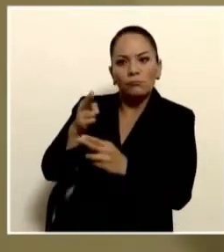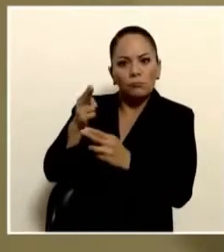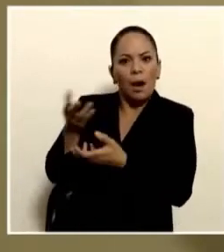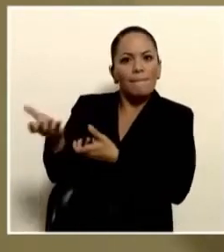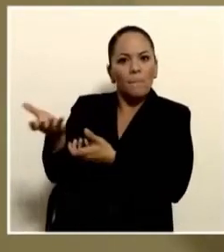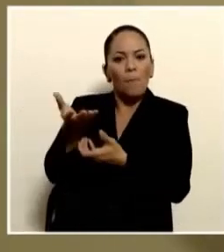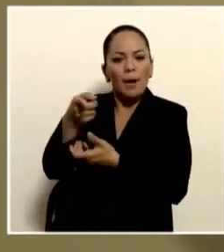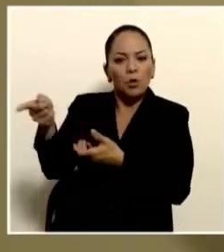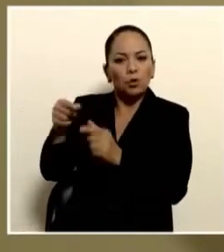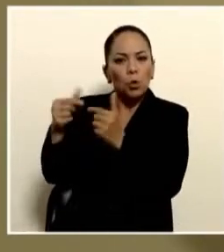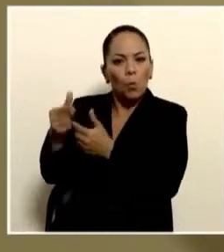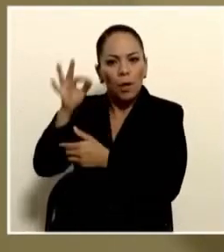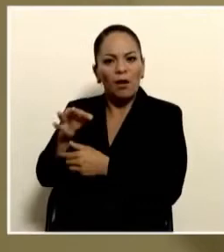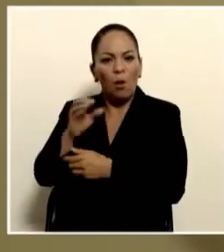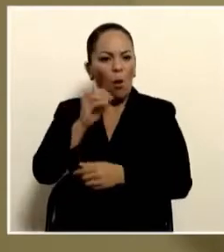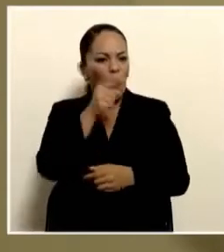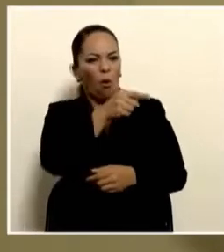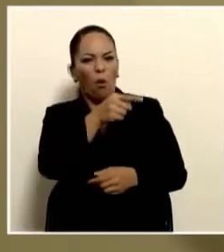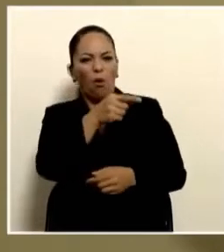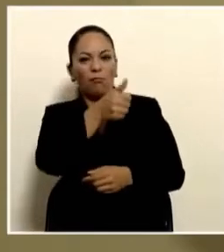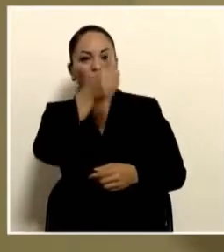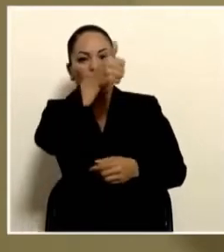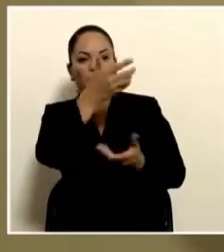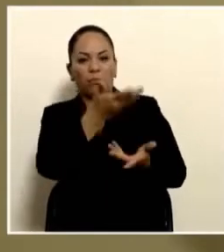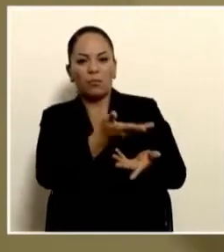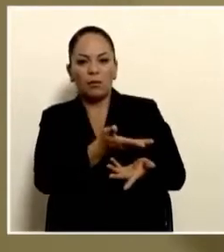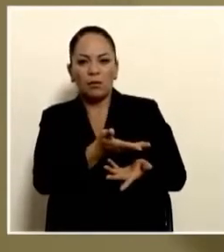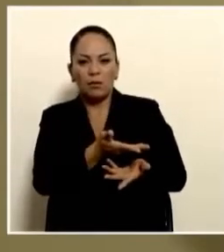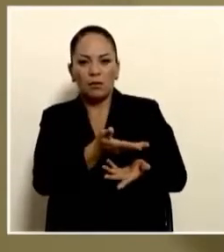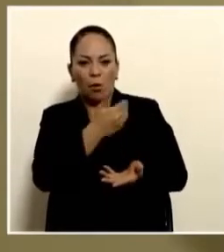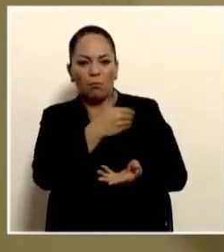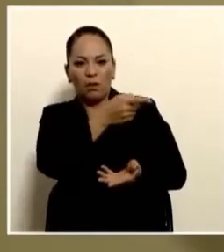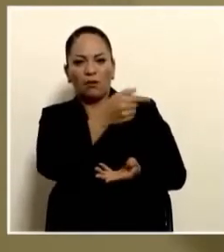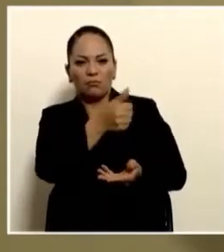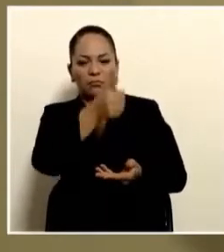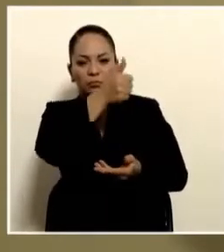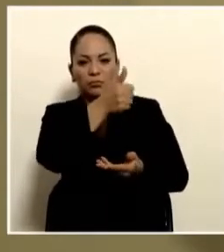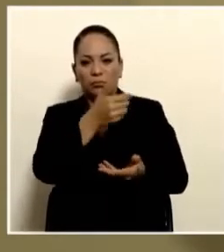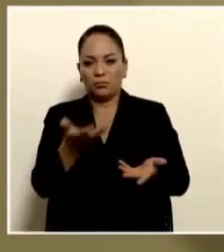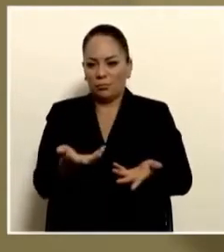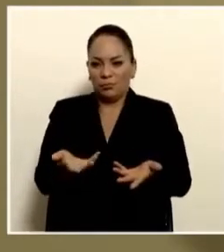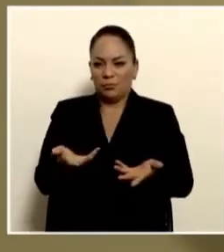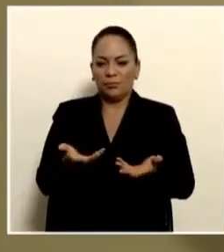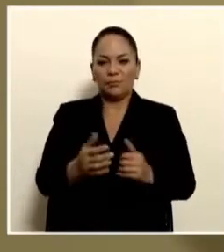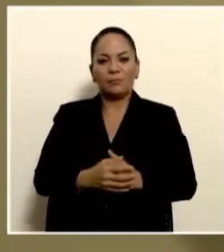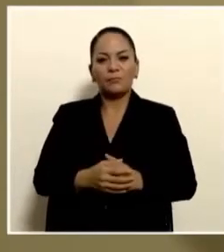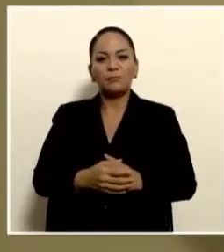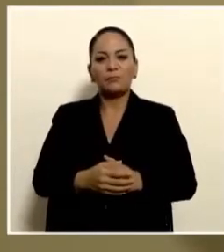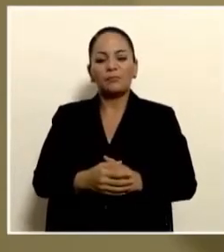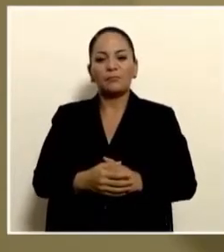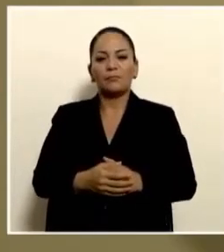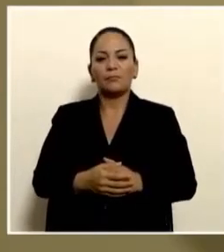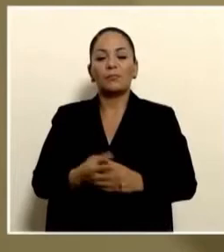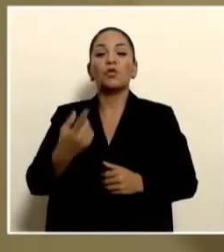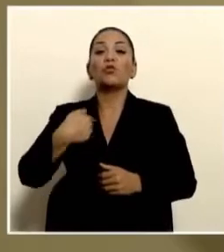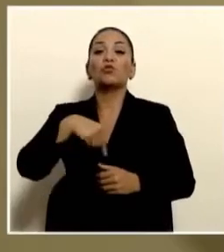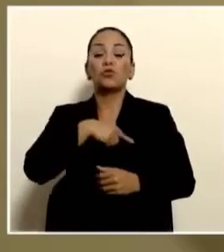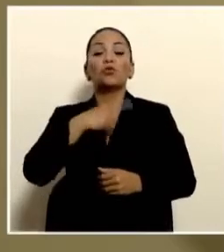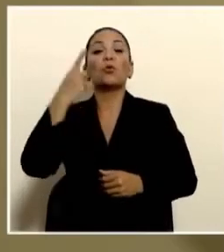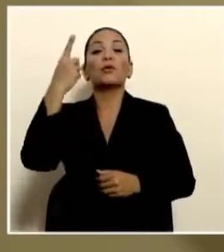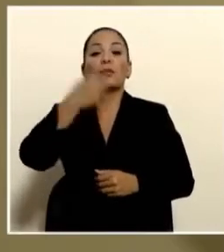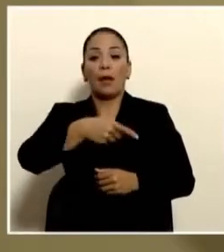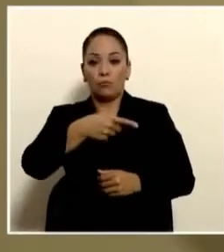de la Patria? ¿O a un oficial mayor que, por cierto, ordenamos la separación del cargo